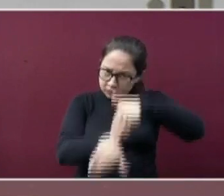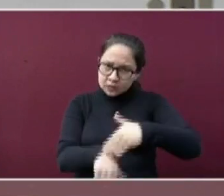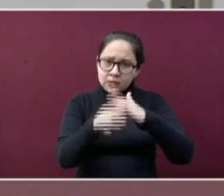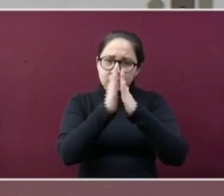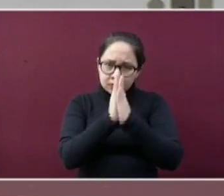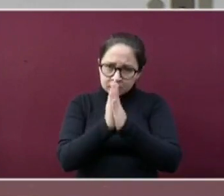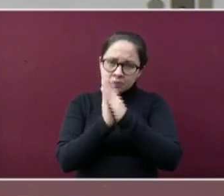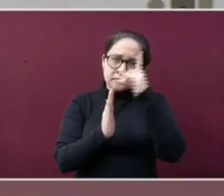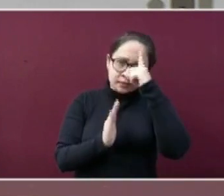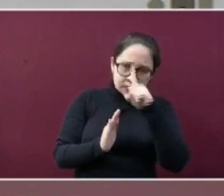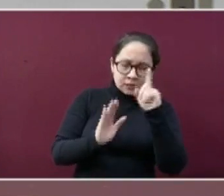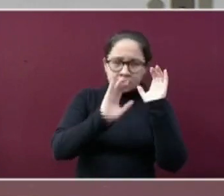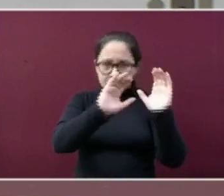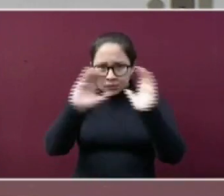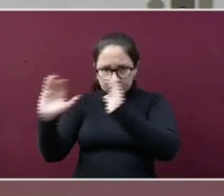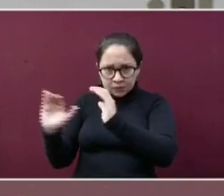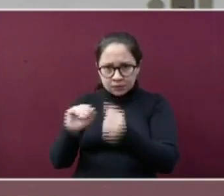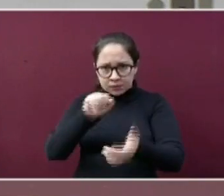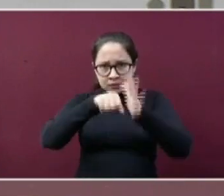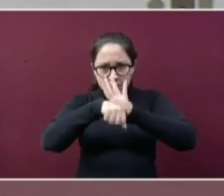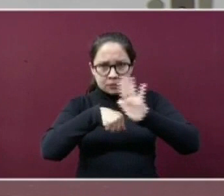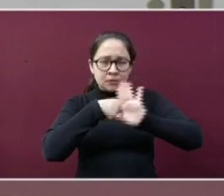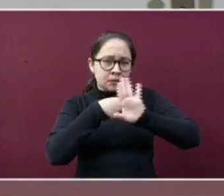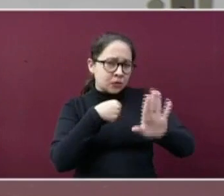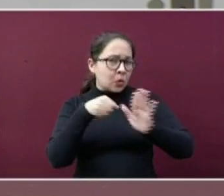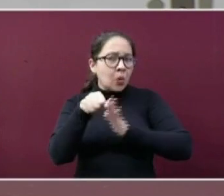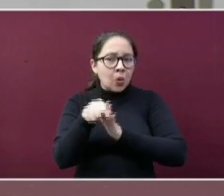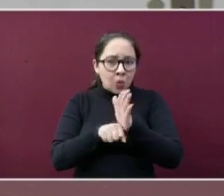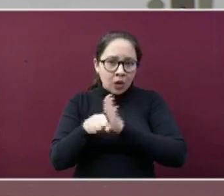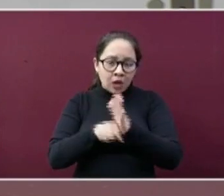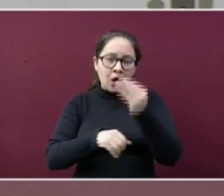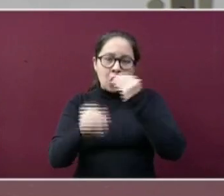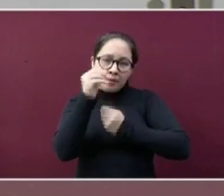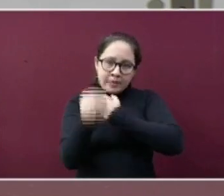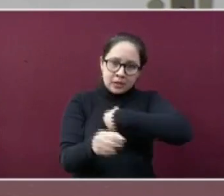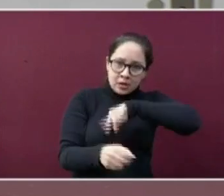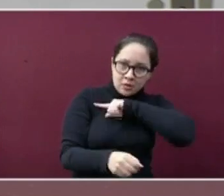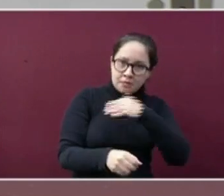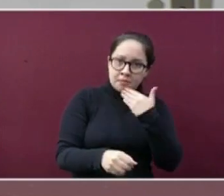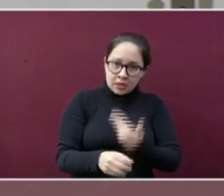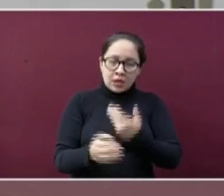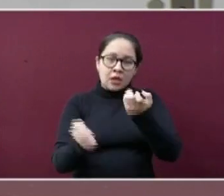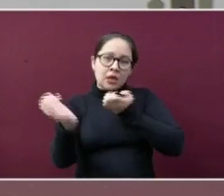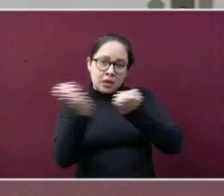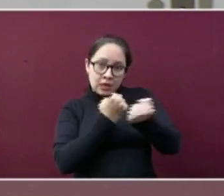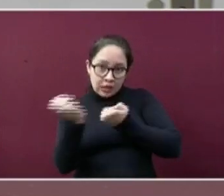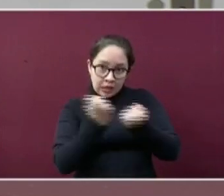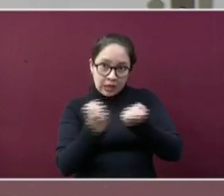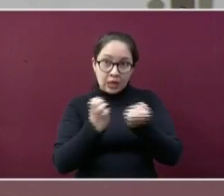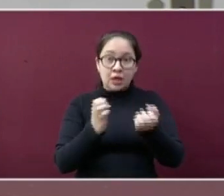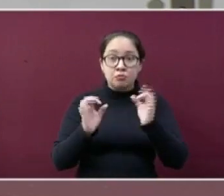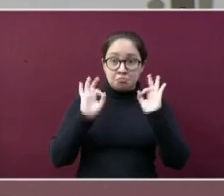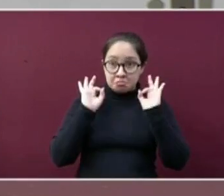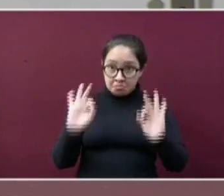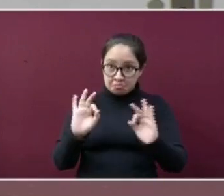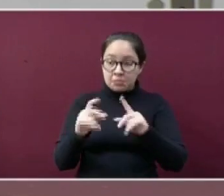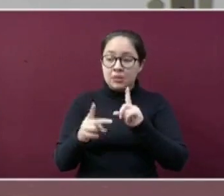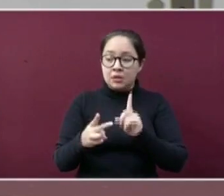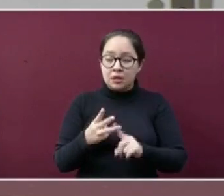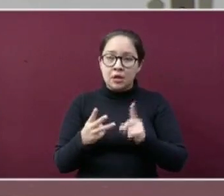prevención y manejo de COVID-19, como mantener una alimentación saludable, realizar actividad física,